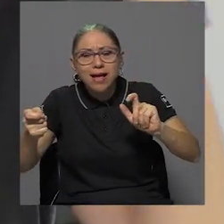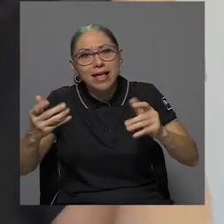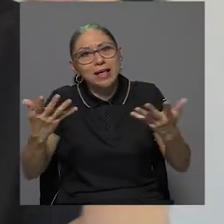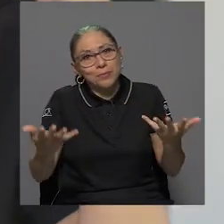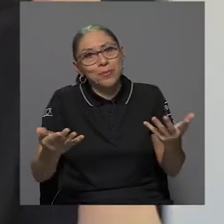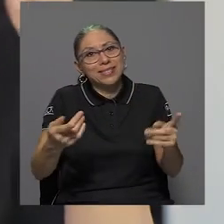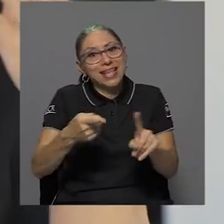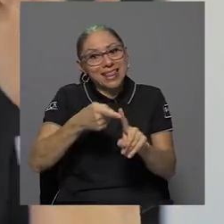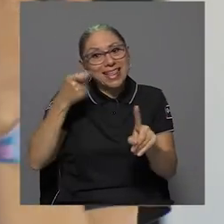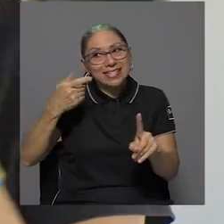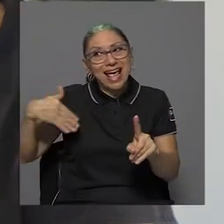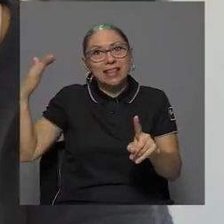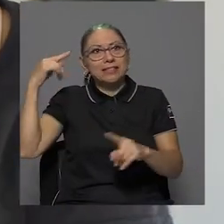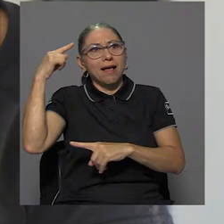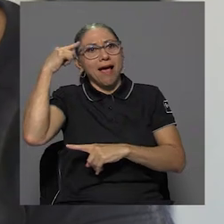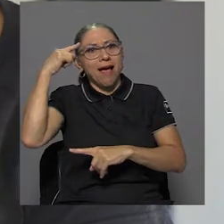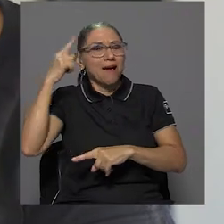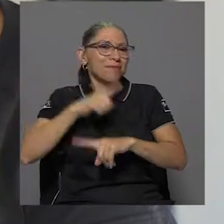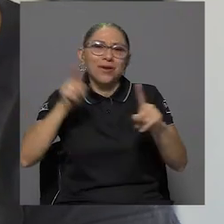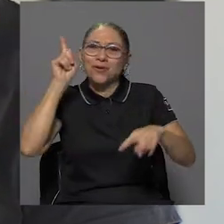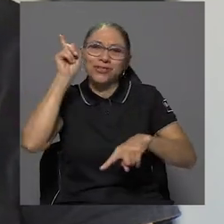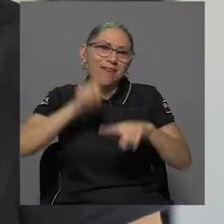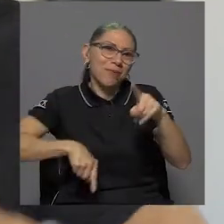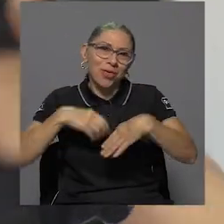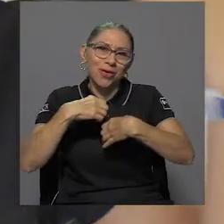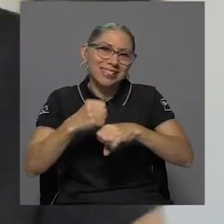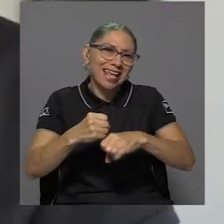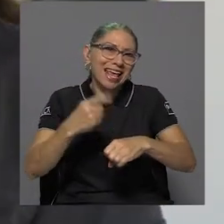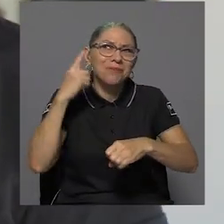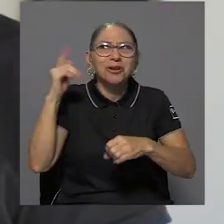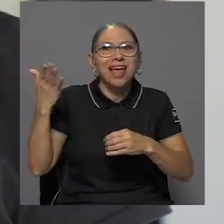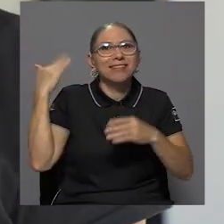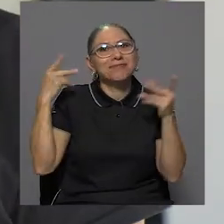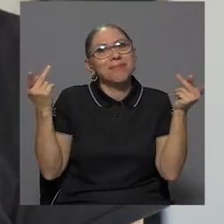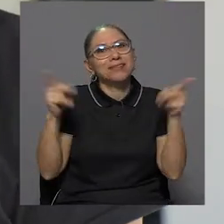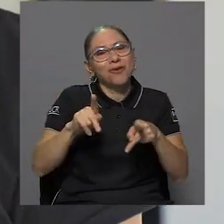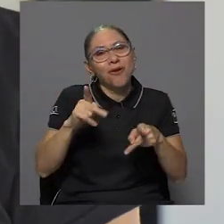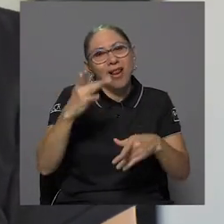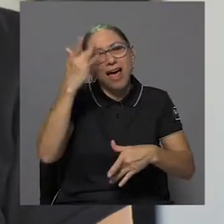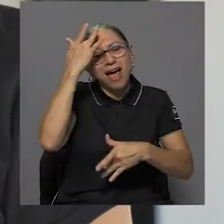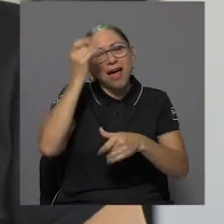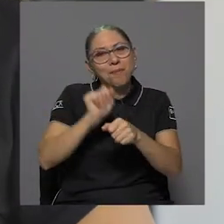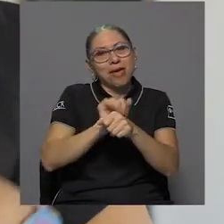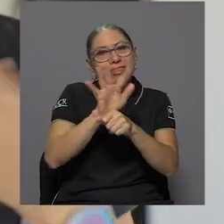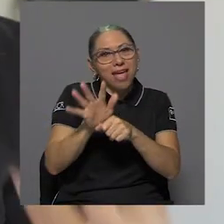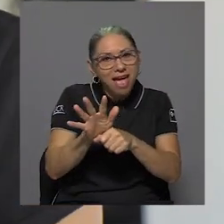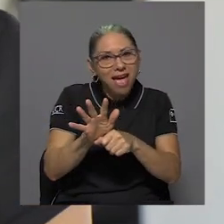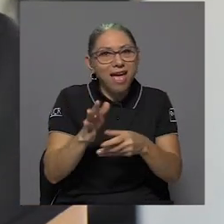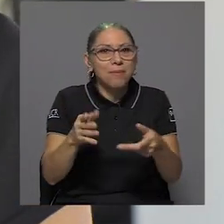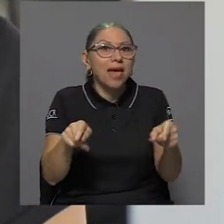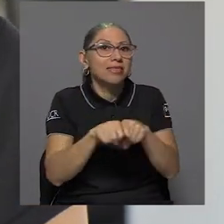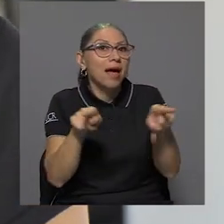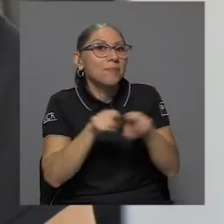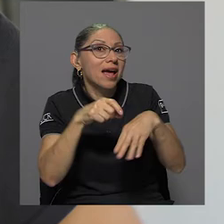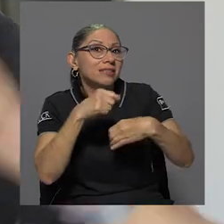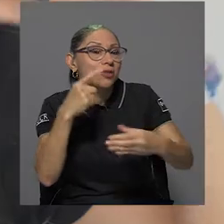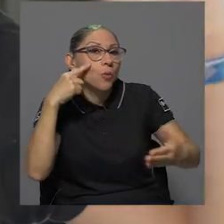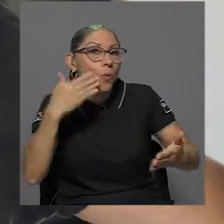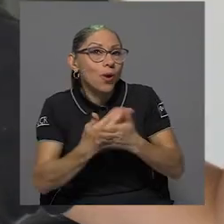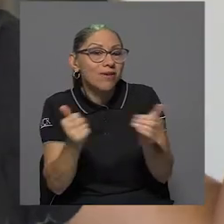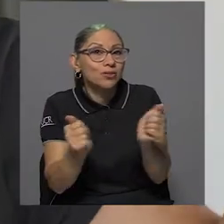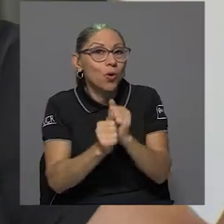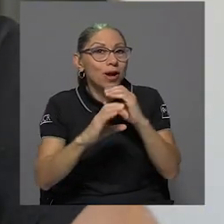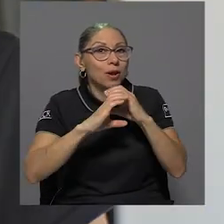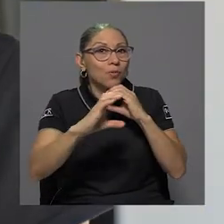aunque estuvo desde la concepción, no se había podido hacer por diferentes temas de pandemia o de que se estaban haciendo pruebas con el bus. Y